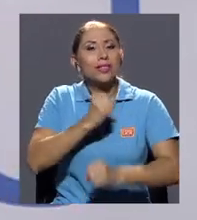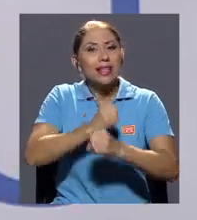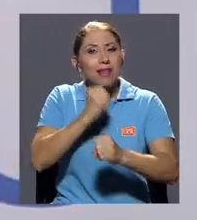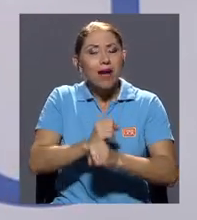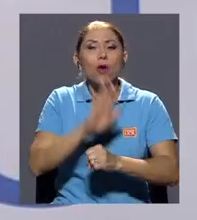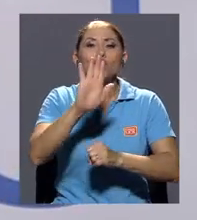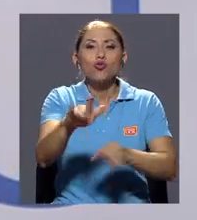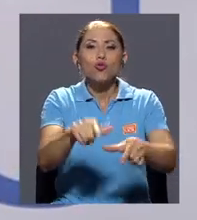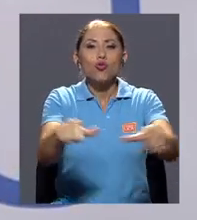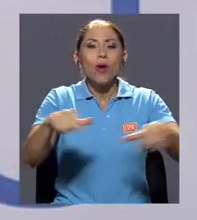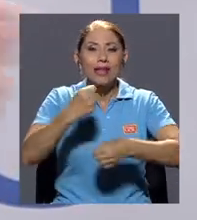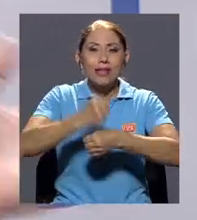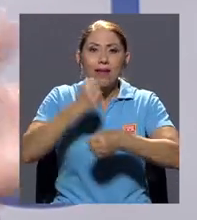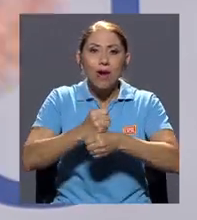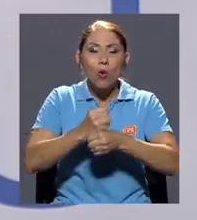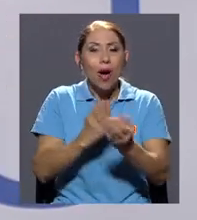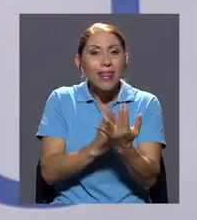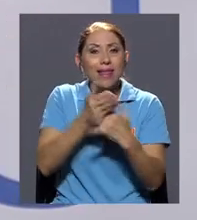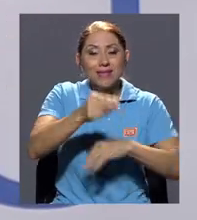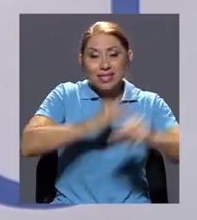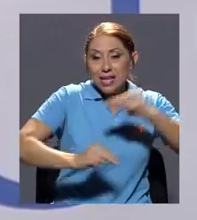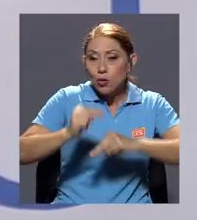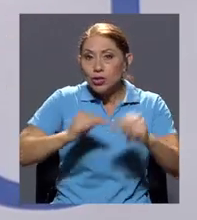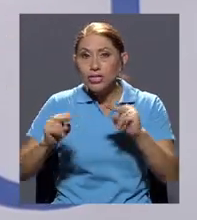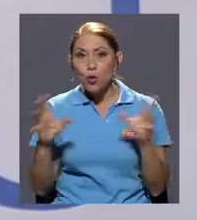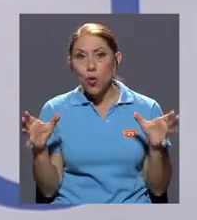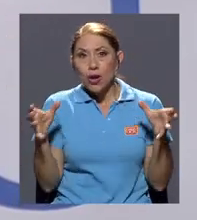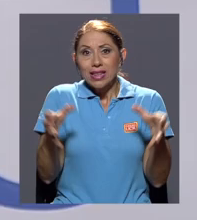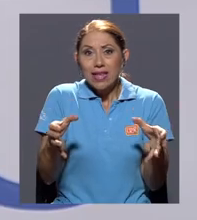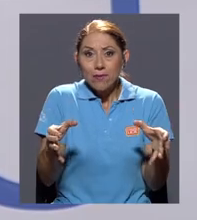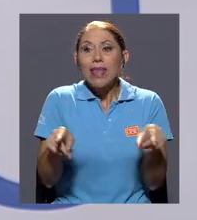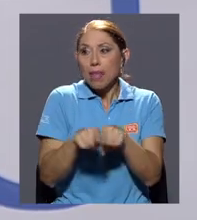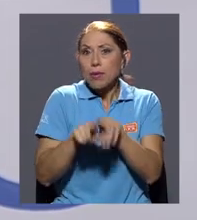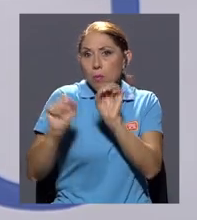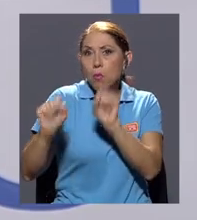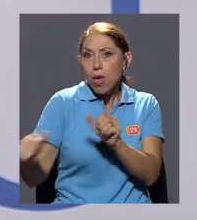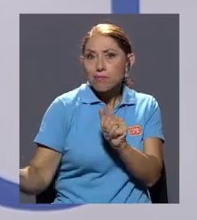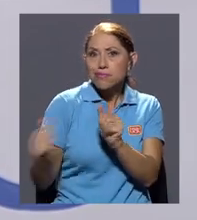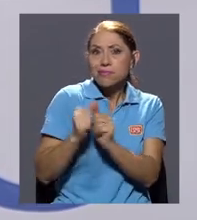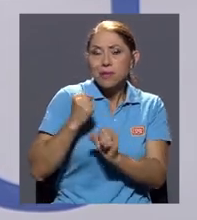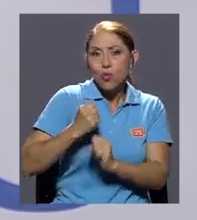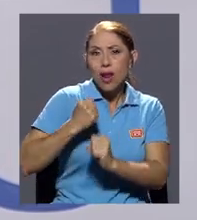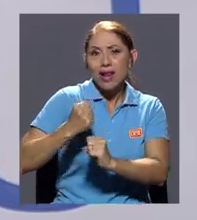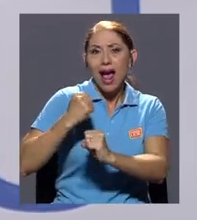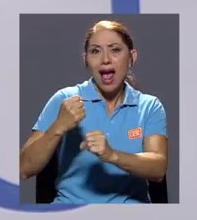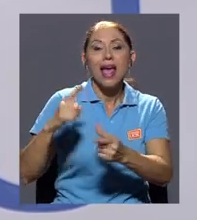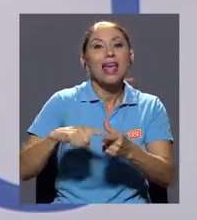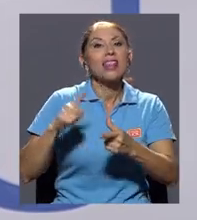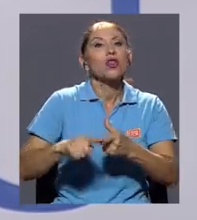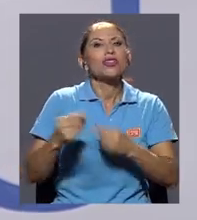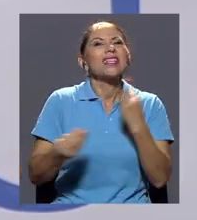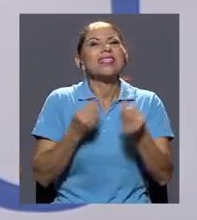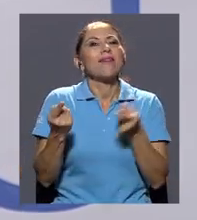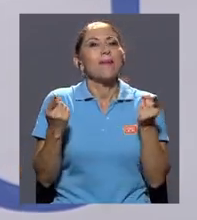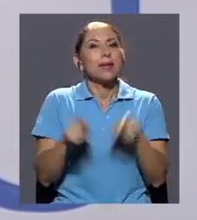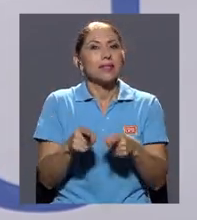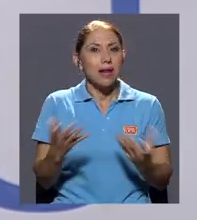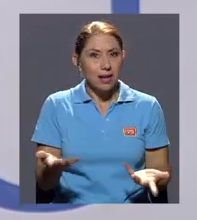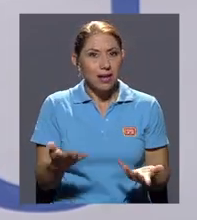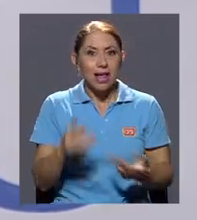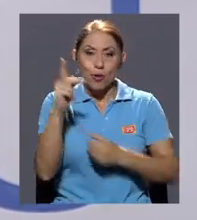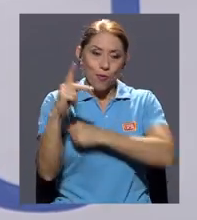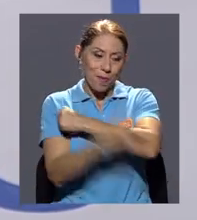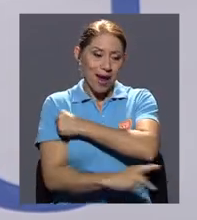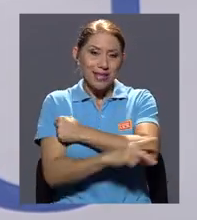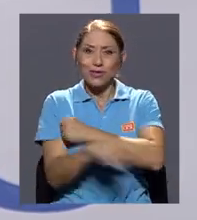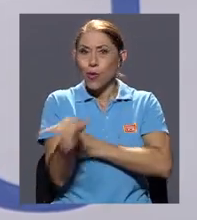trabajo por medio de la negociación colectiva y acompañado, si es necesario, de la huelga, entonces lo que vamos a tener por definición en un país como